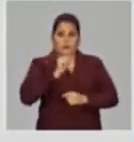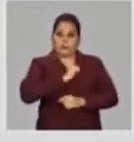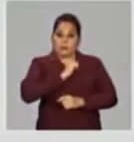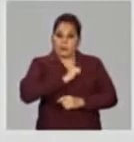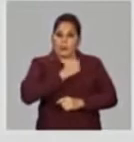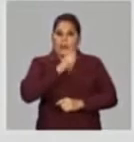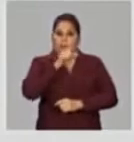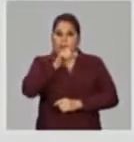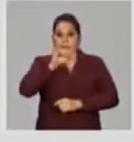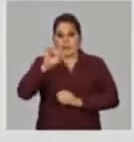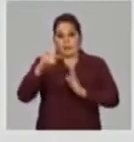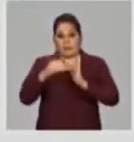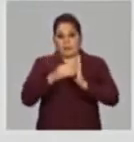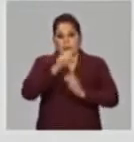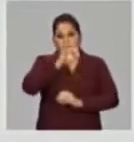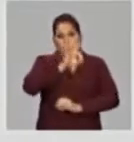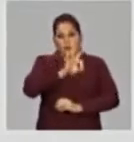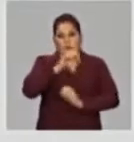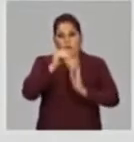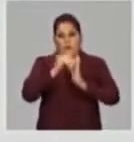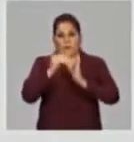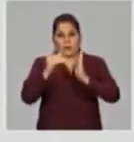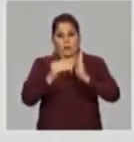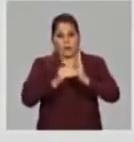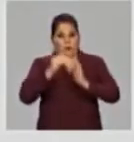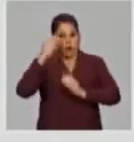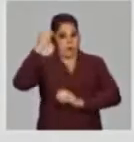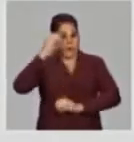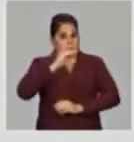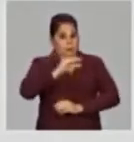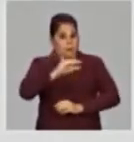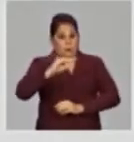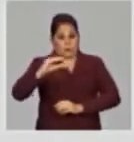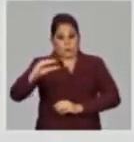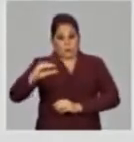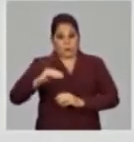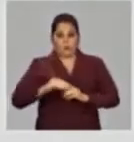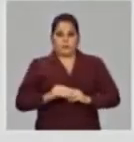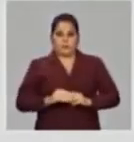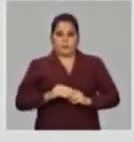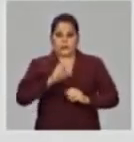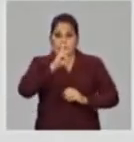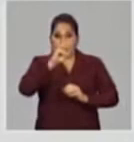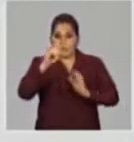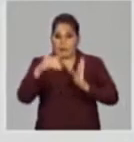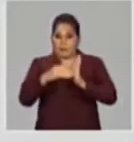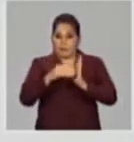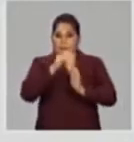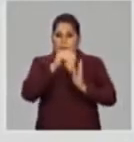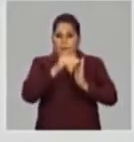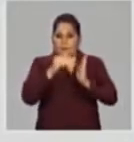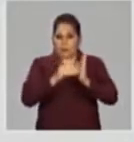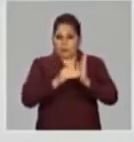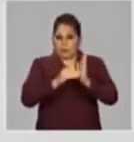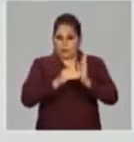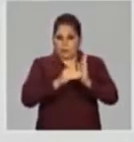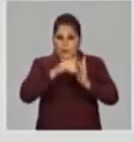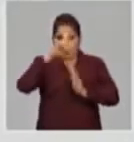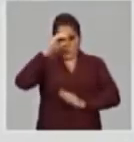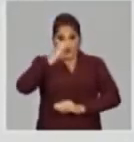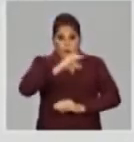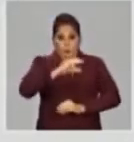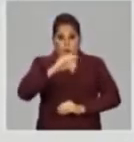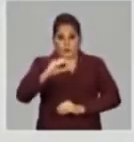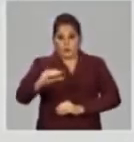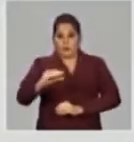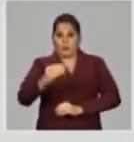17.800 millones de subsidios. De los 30.000 millones de subsidios al consumo, 17